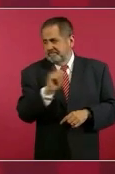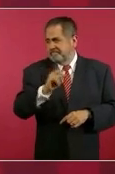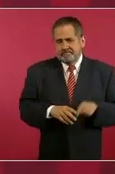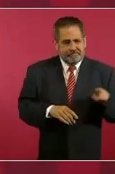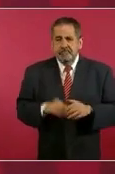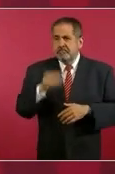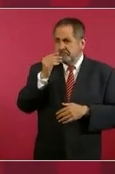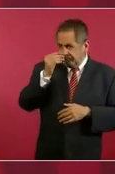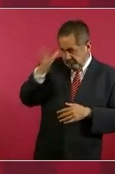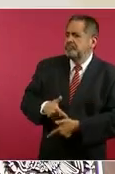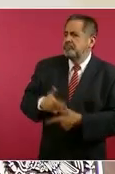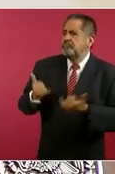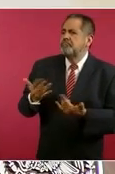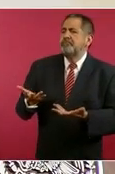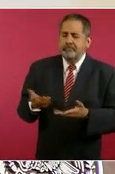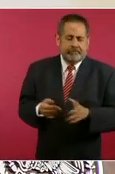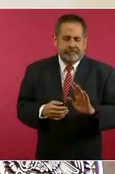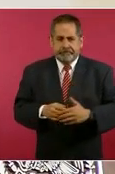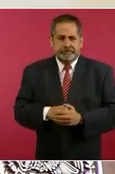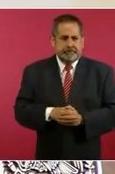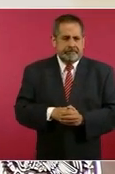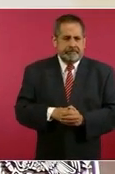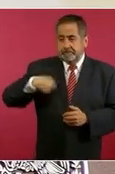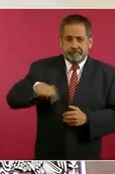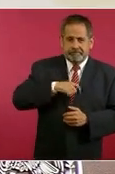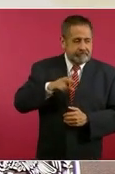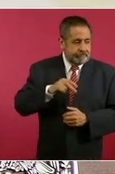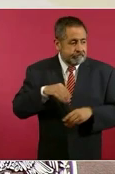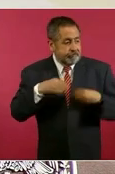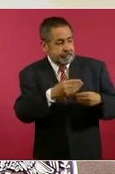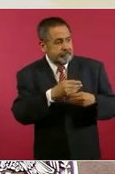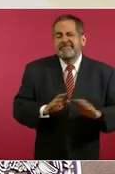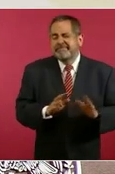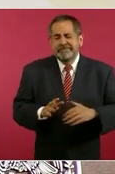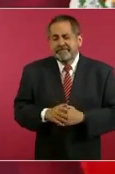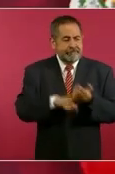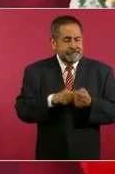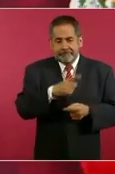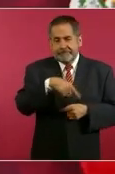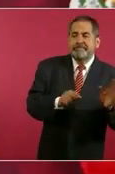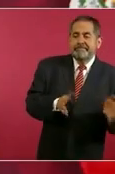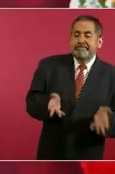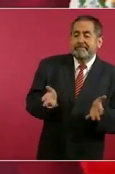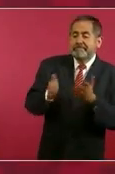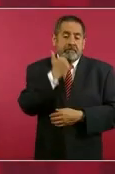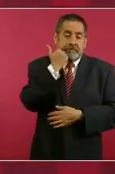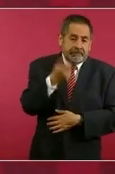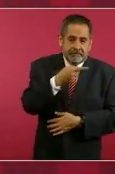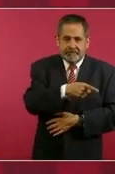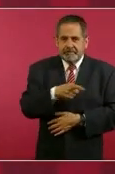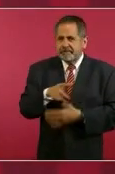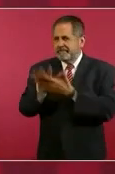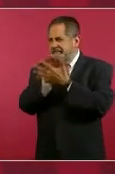No, eso es un acto de provocación. Entonces, para no dar motivo a la provocación de quienes buscan